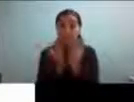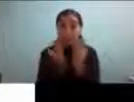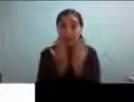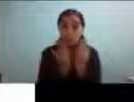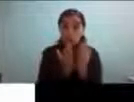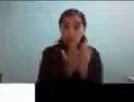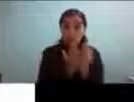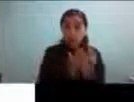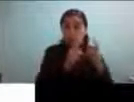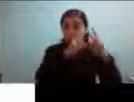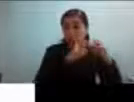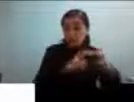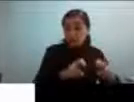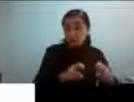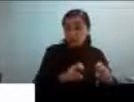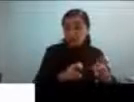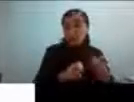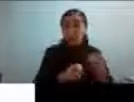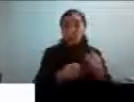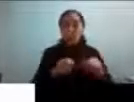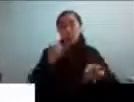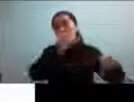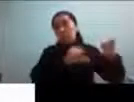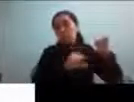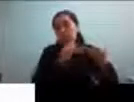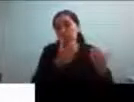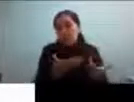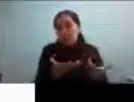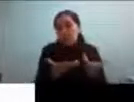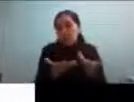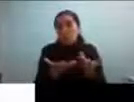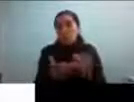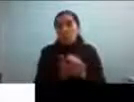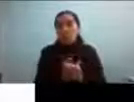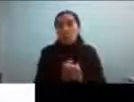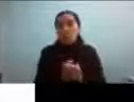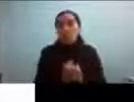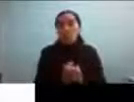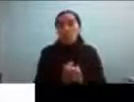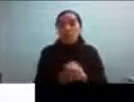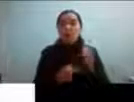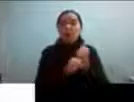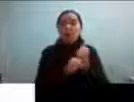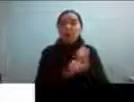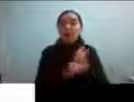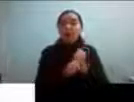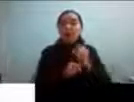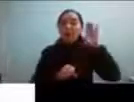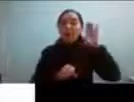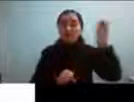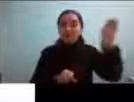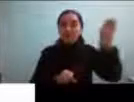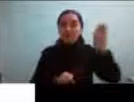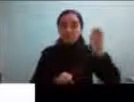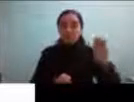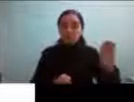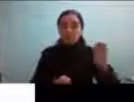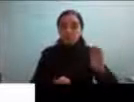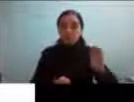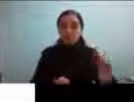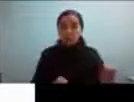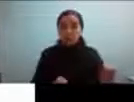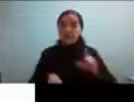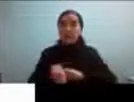un experimento o algunas tareas de cada nivel de temporalidad